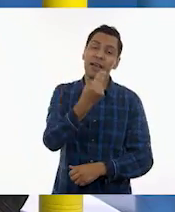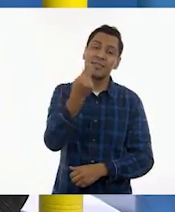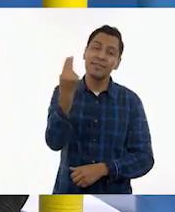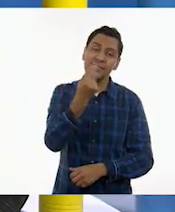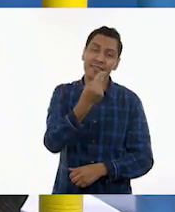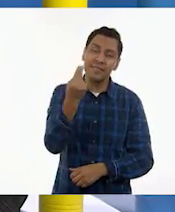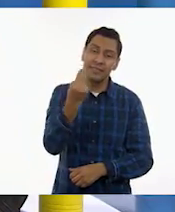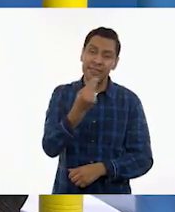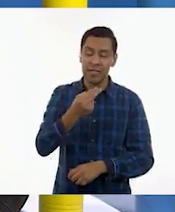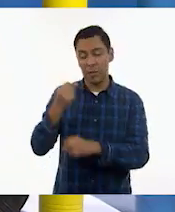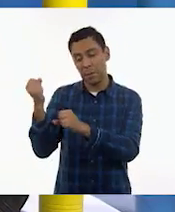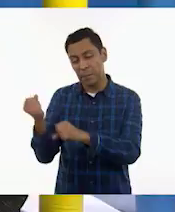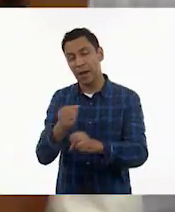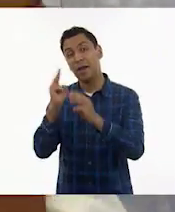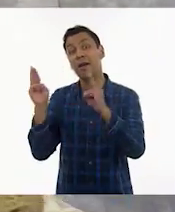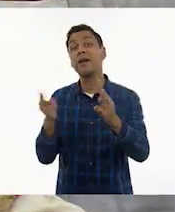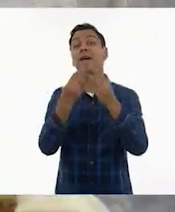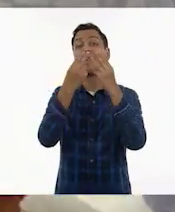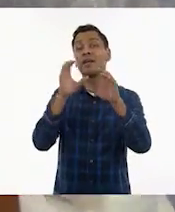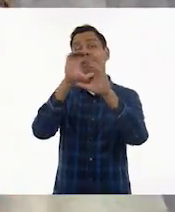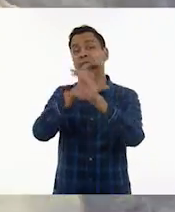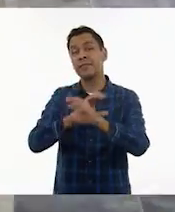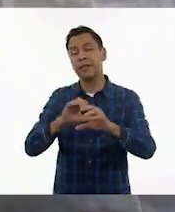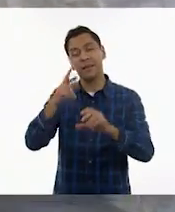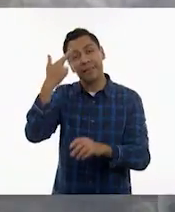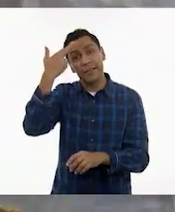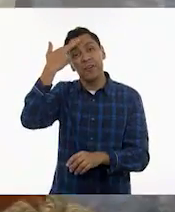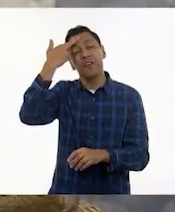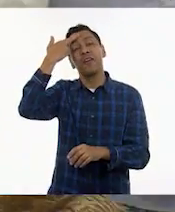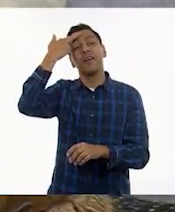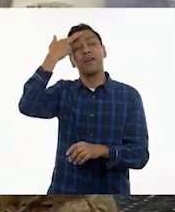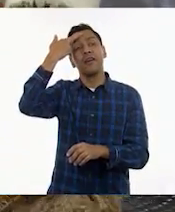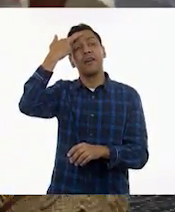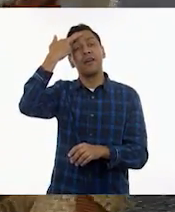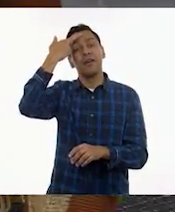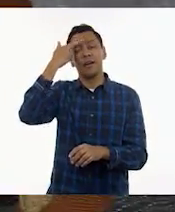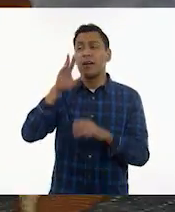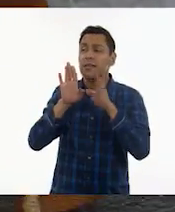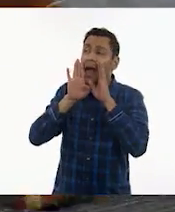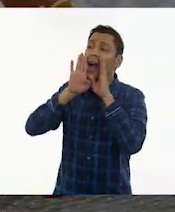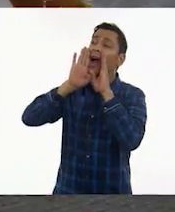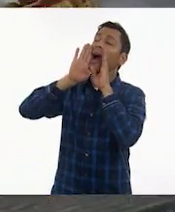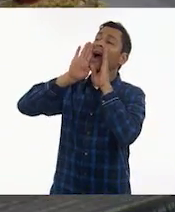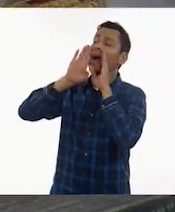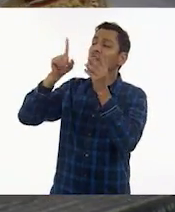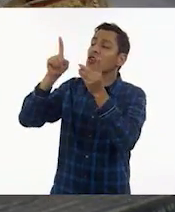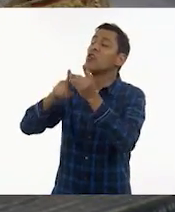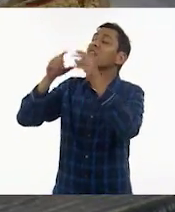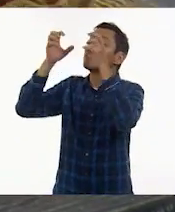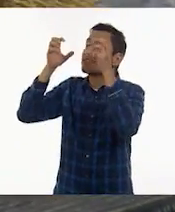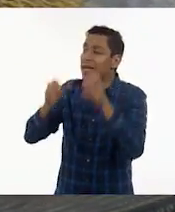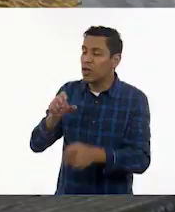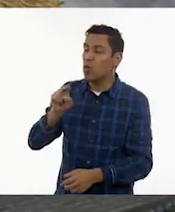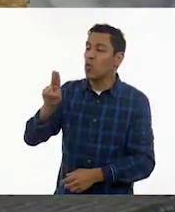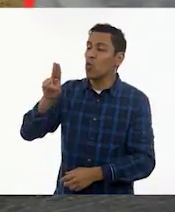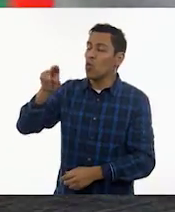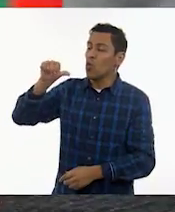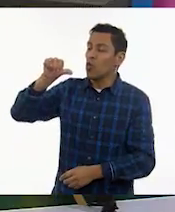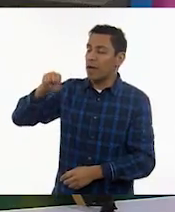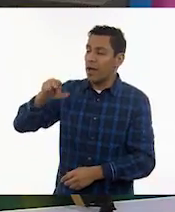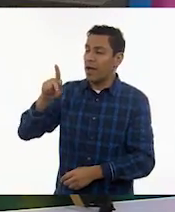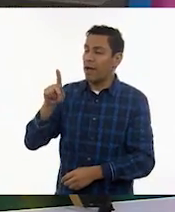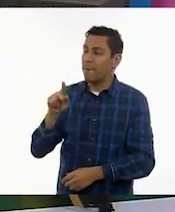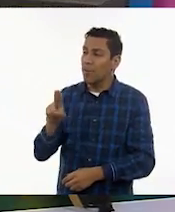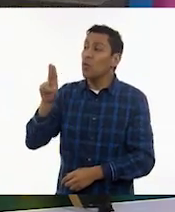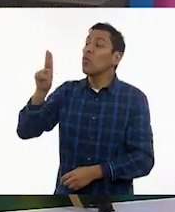recobrar las ternuras. Ay. Pooh, ¿dónde estás tú? Ix